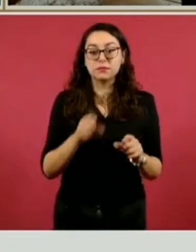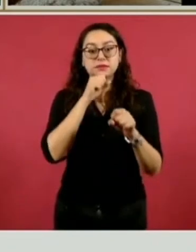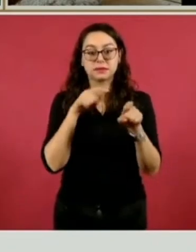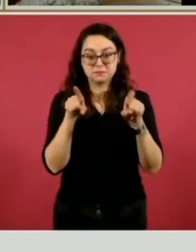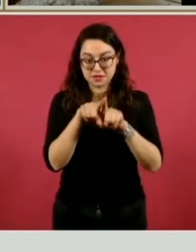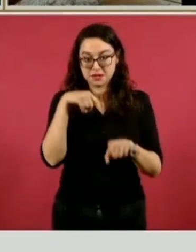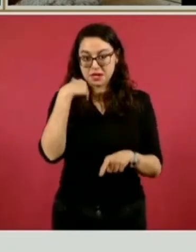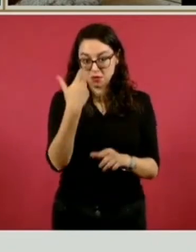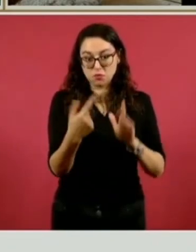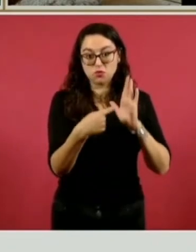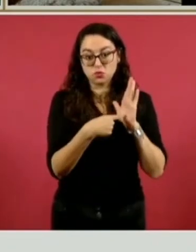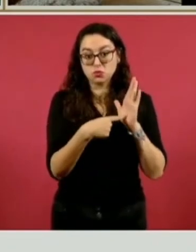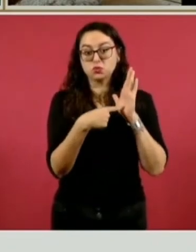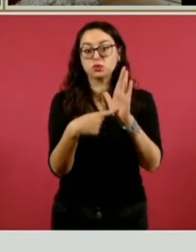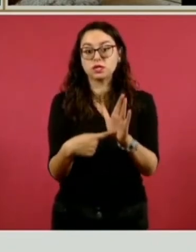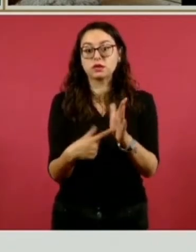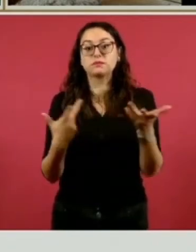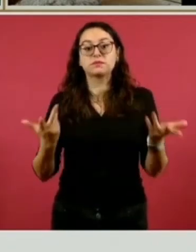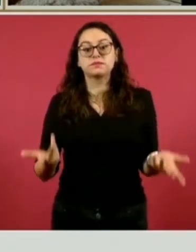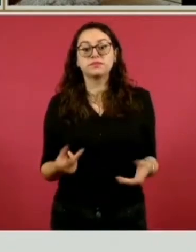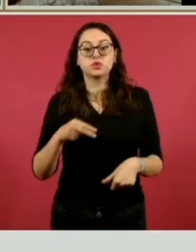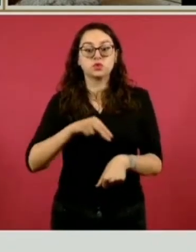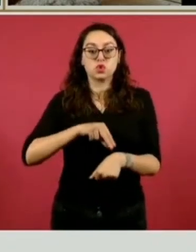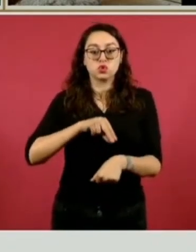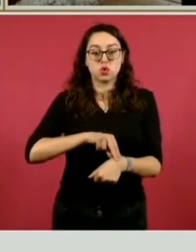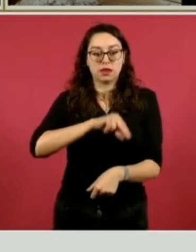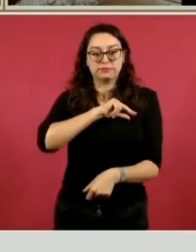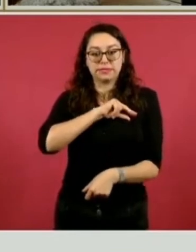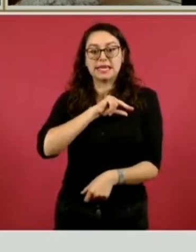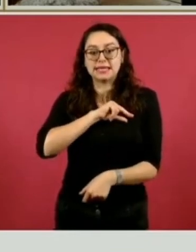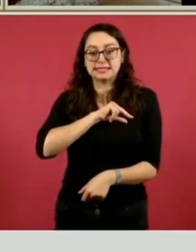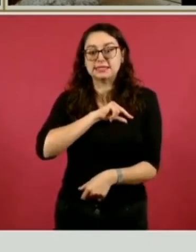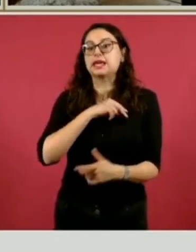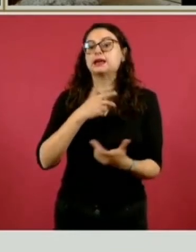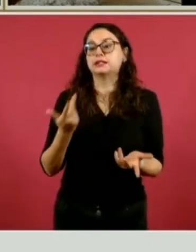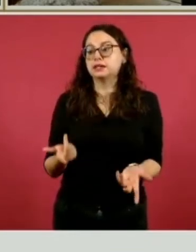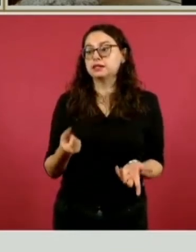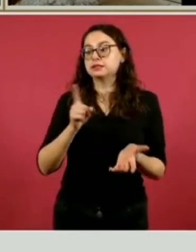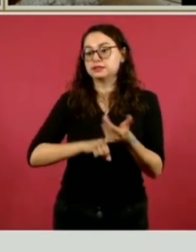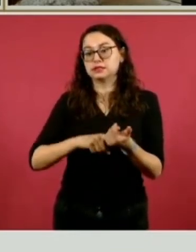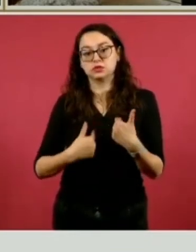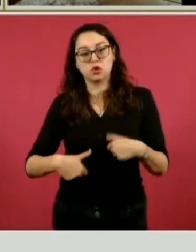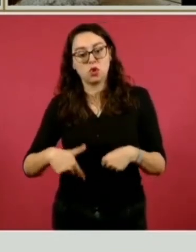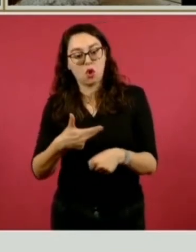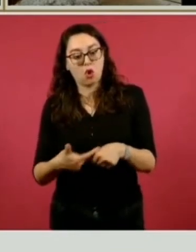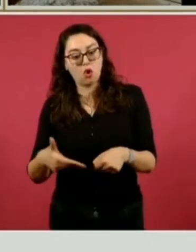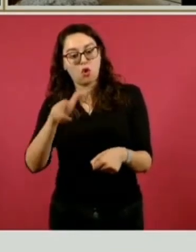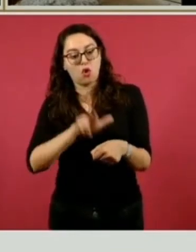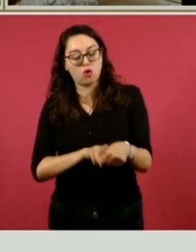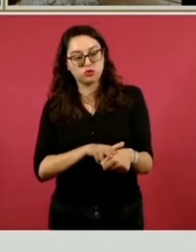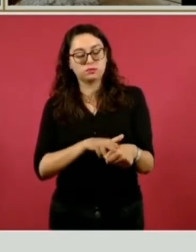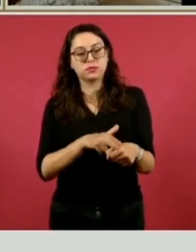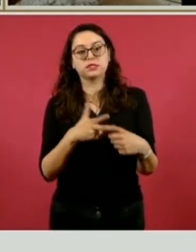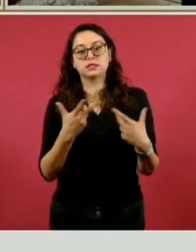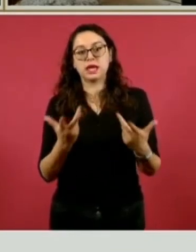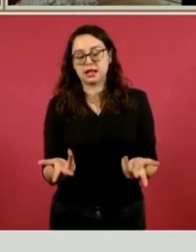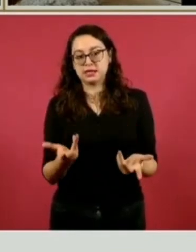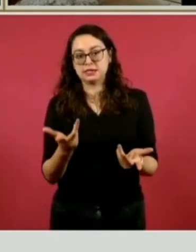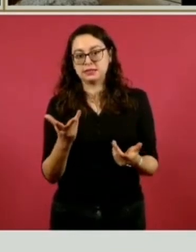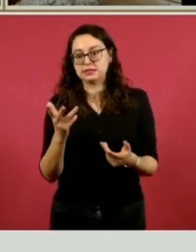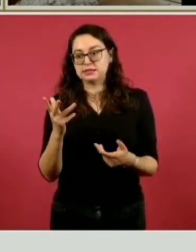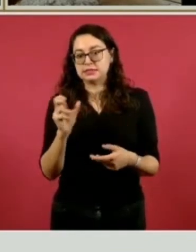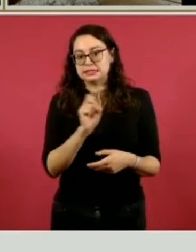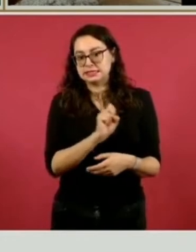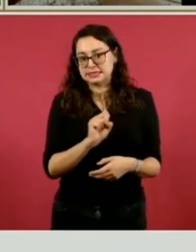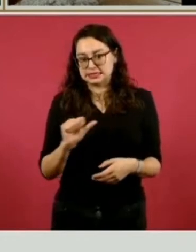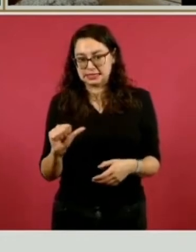es cómo vamos en el avance de médicos especialistas en los hospitales que se han transferido de las secretarías de